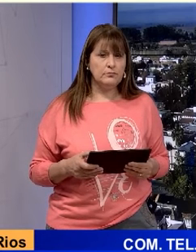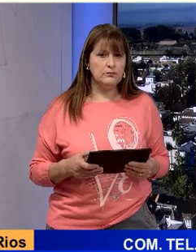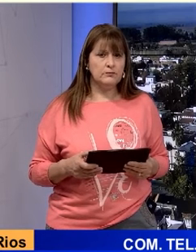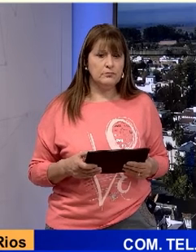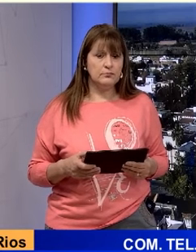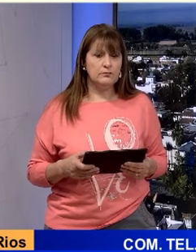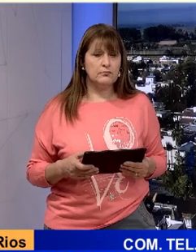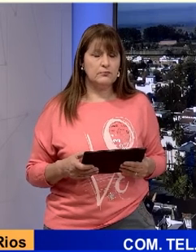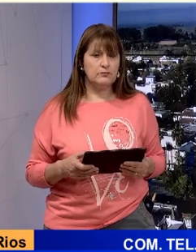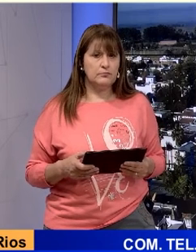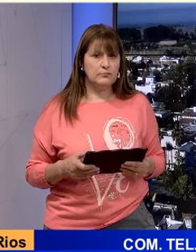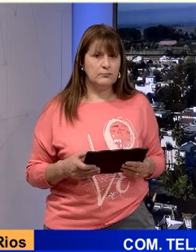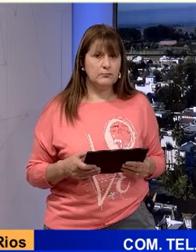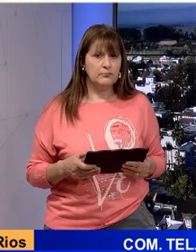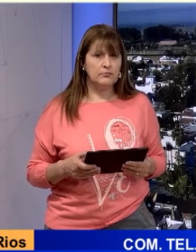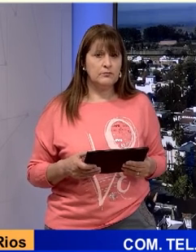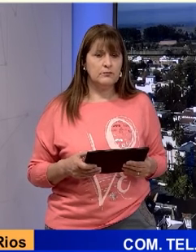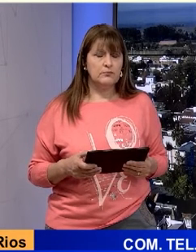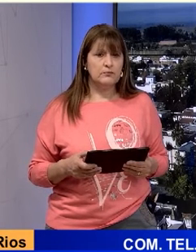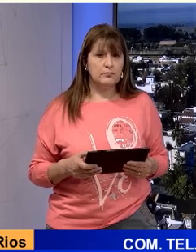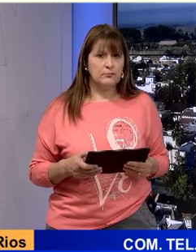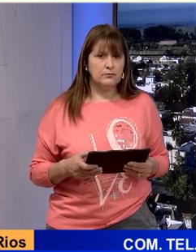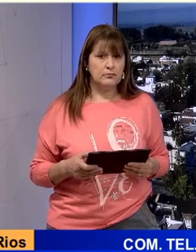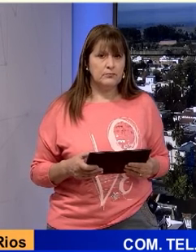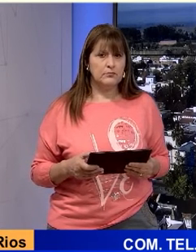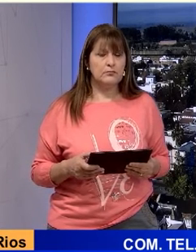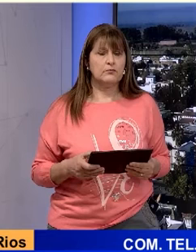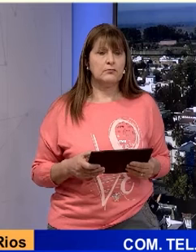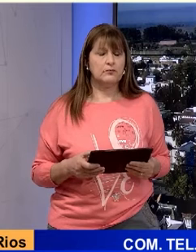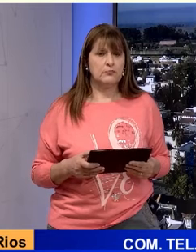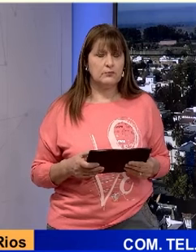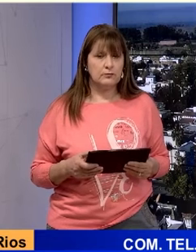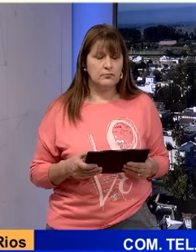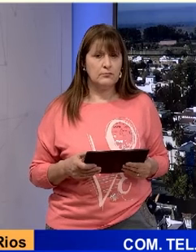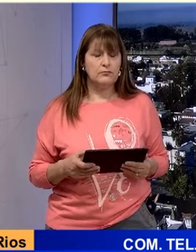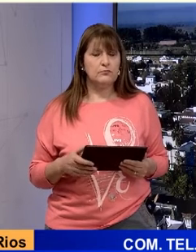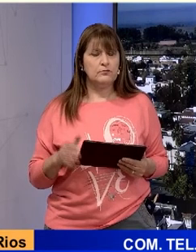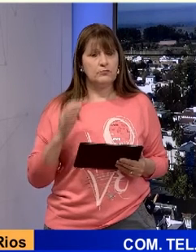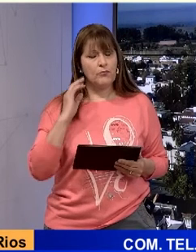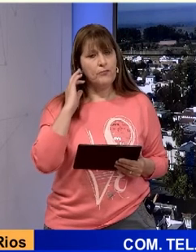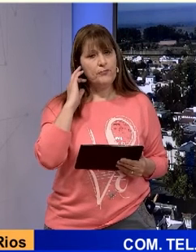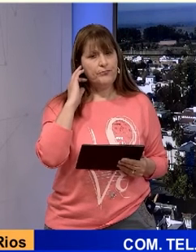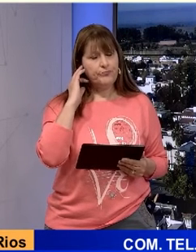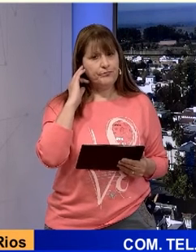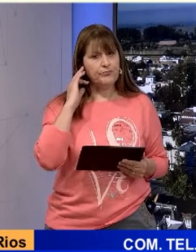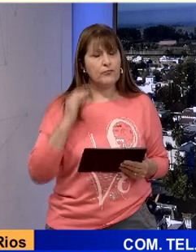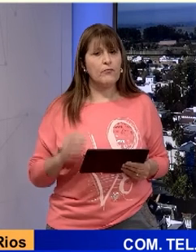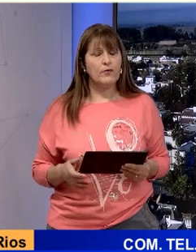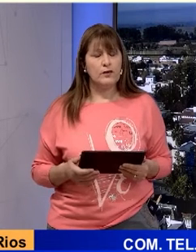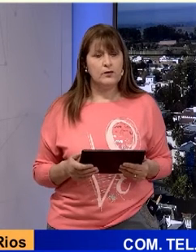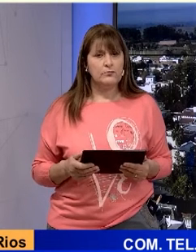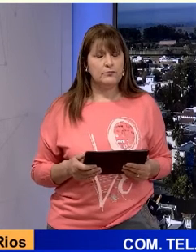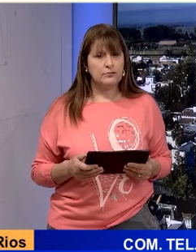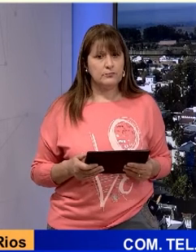sociedad que el abogado está brindando un servicio, un servicio a la justicia, un servicio de